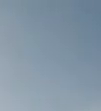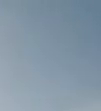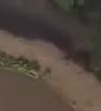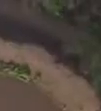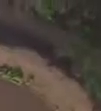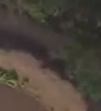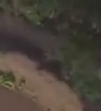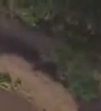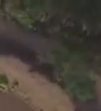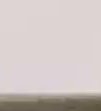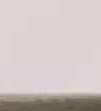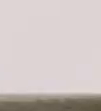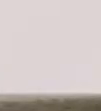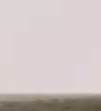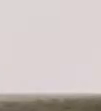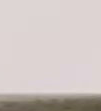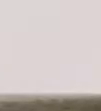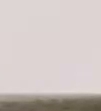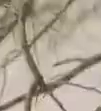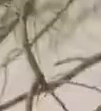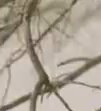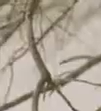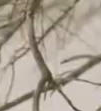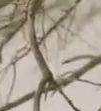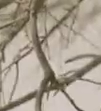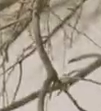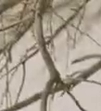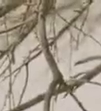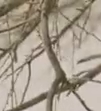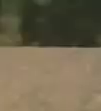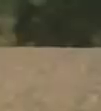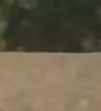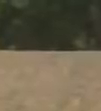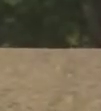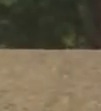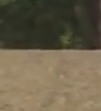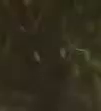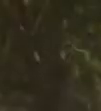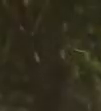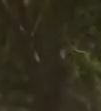Nuestra misión es estar siempre presentes.